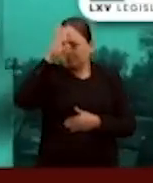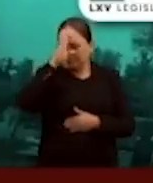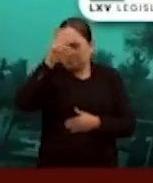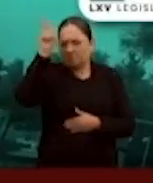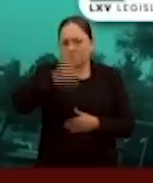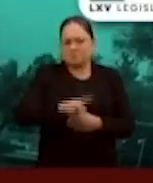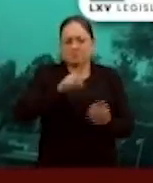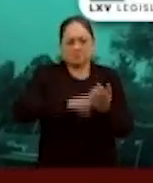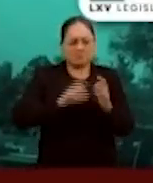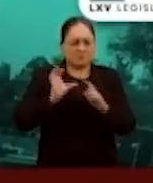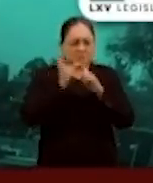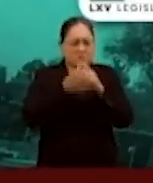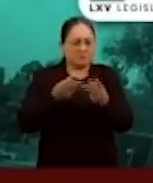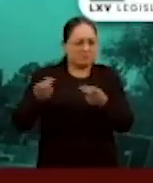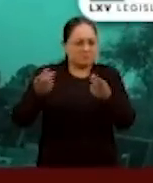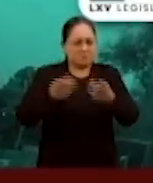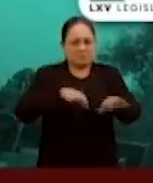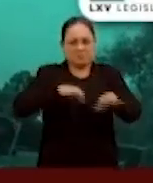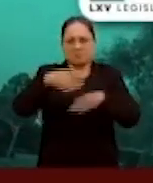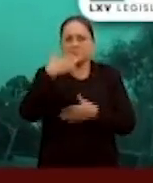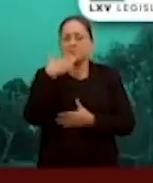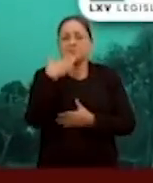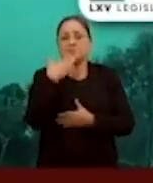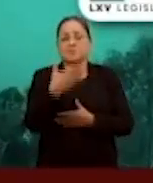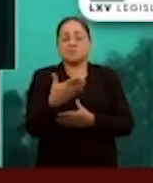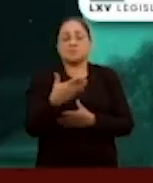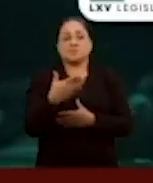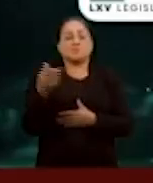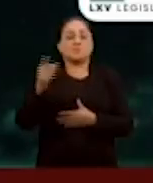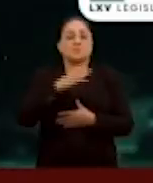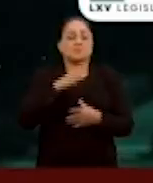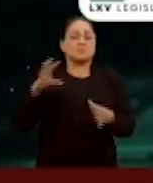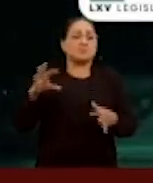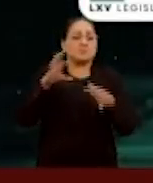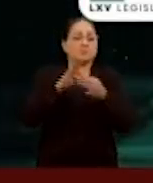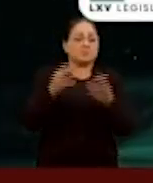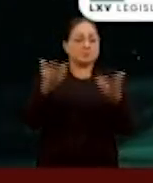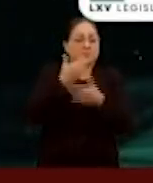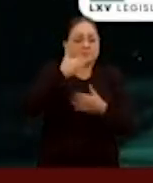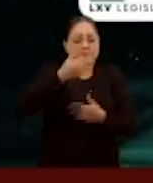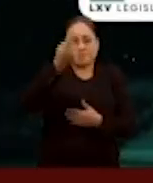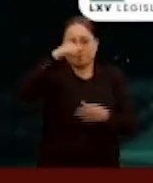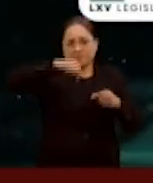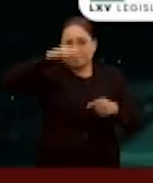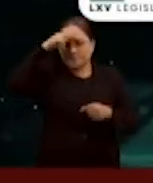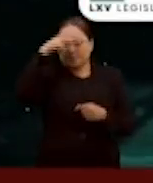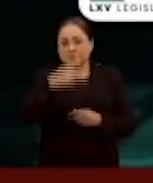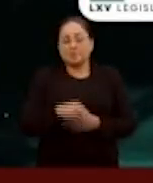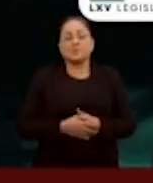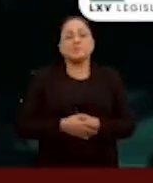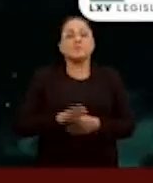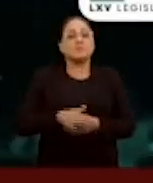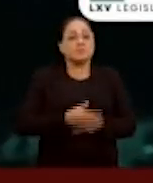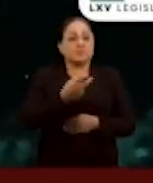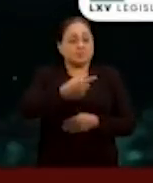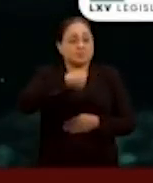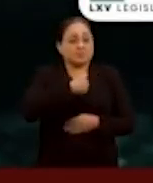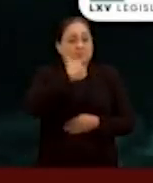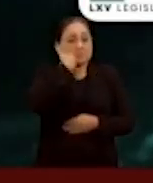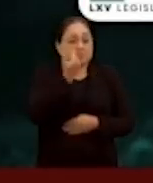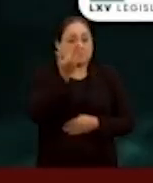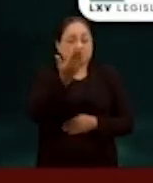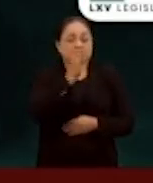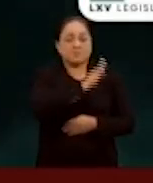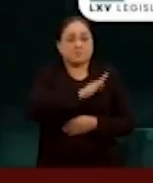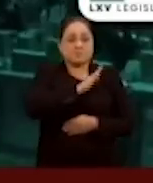comisión muy productiva, se lograron grandes cosas para el país, y yo por eso felicito a todas y a